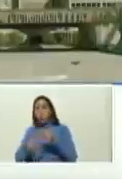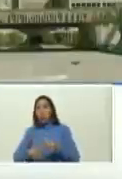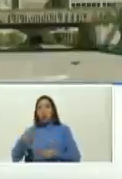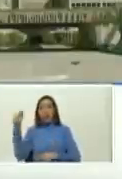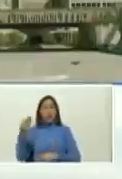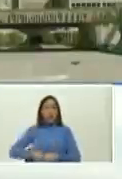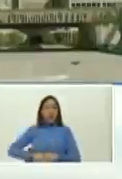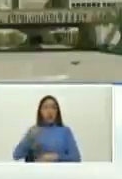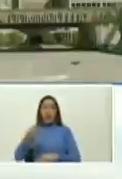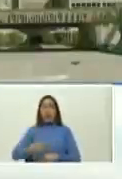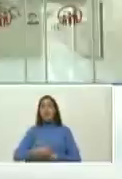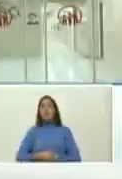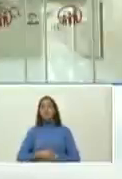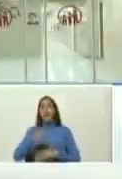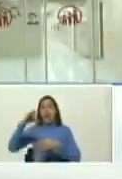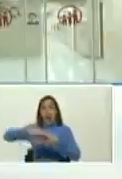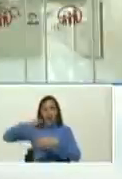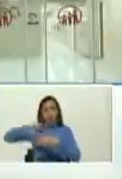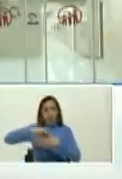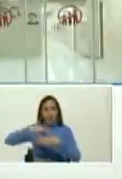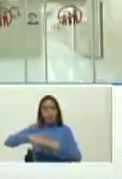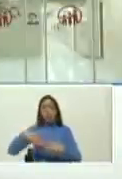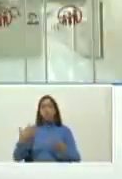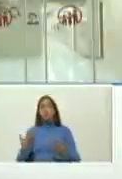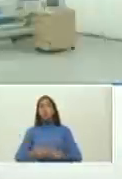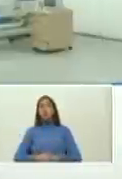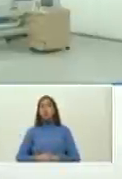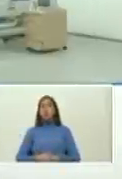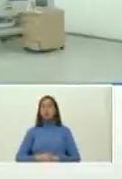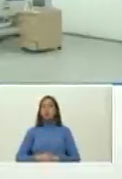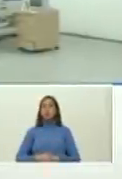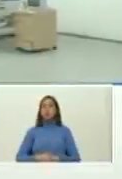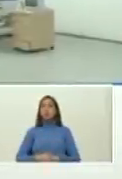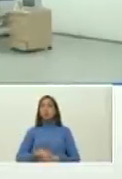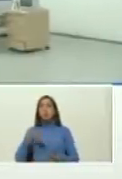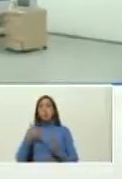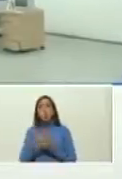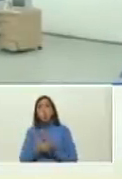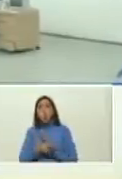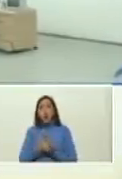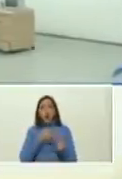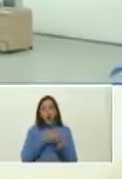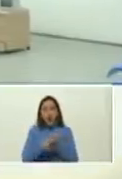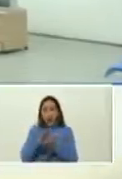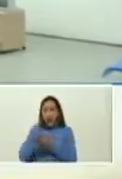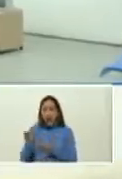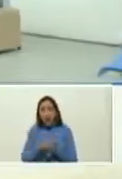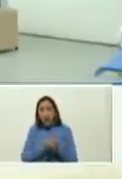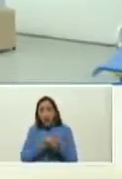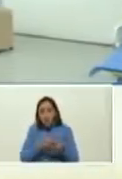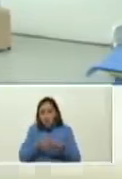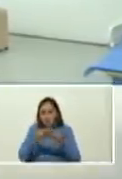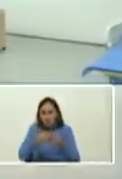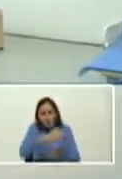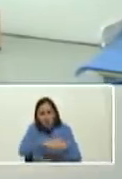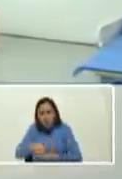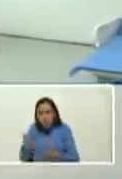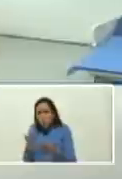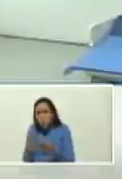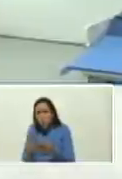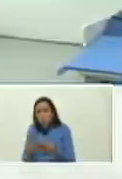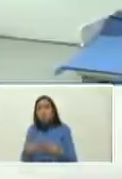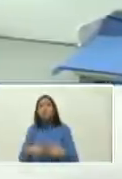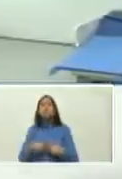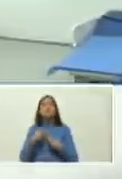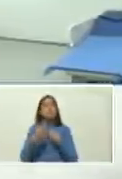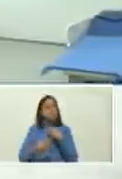siempre llegue la inversión si se trata de editar los libros para los niños y niñas de la escuela se